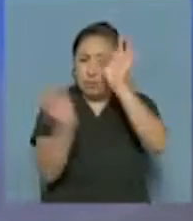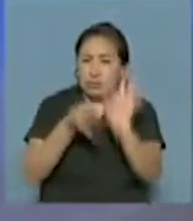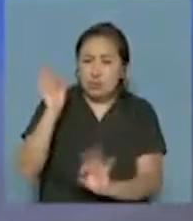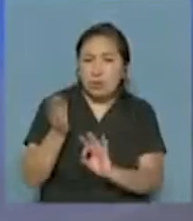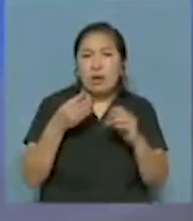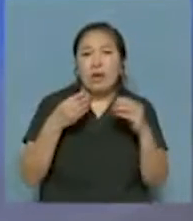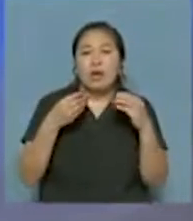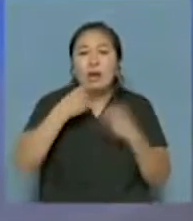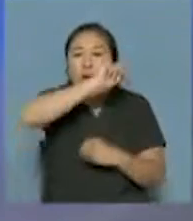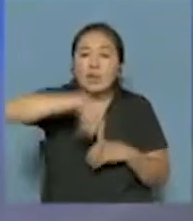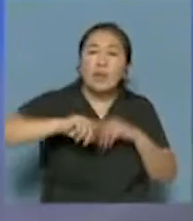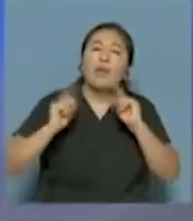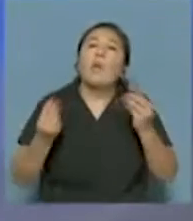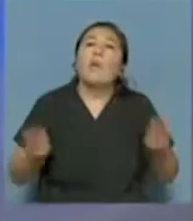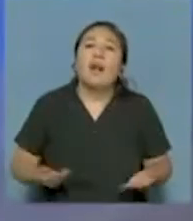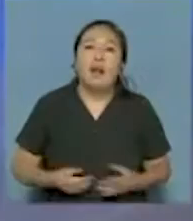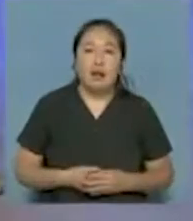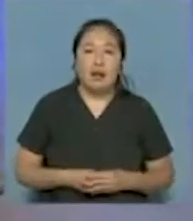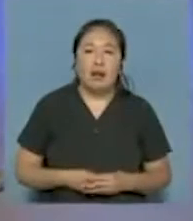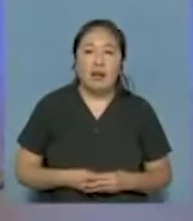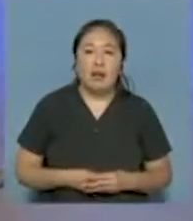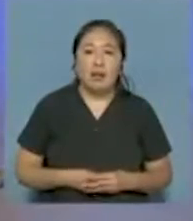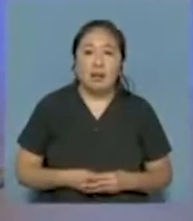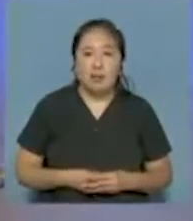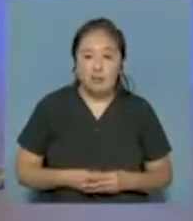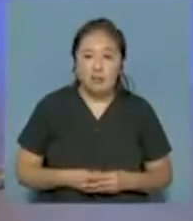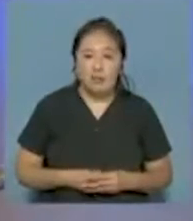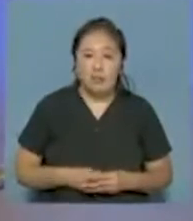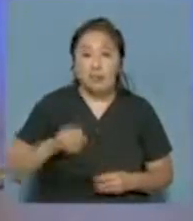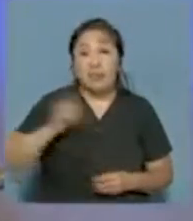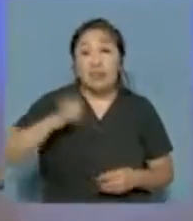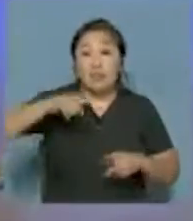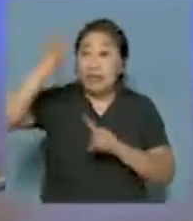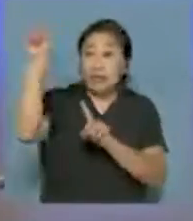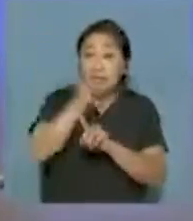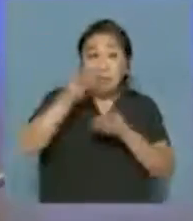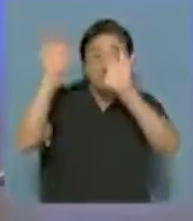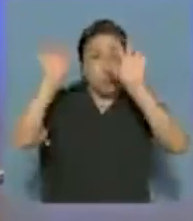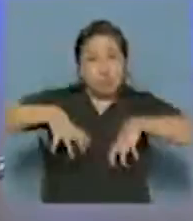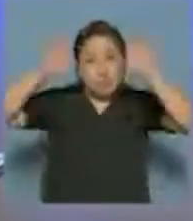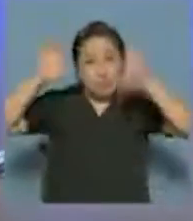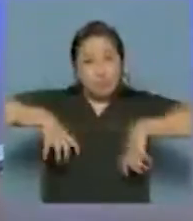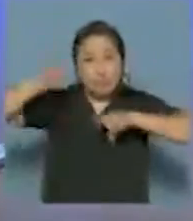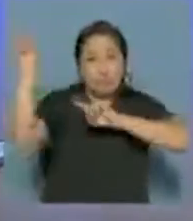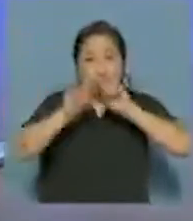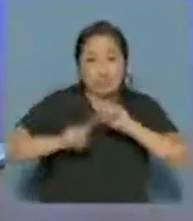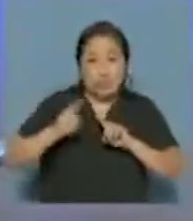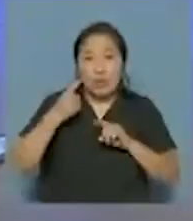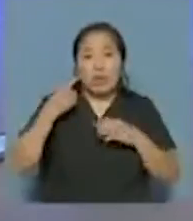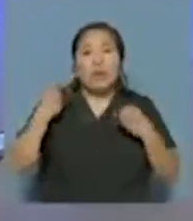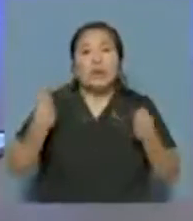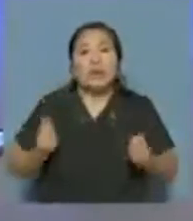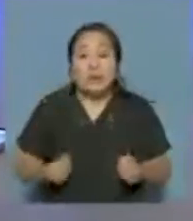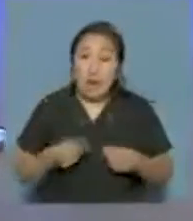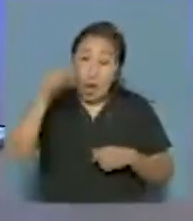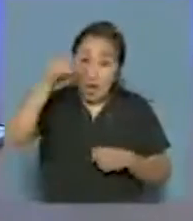¿qué consecuencias produjo en el sector? Sí, son estos tipos de tormentas que yo creo que de ahora en más vamos a tener que estar